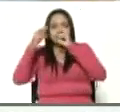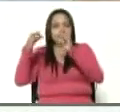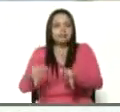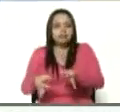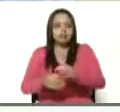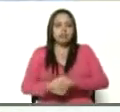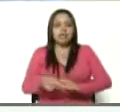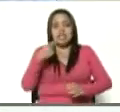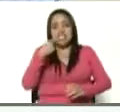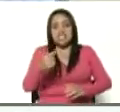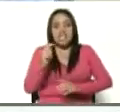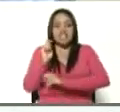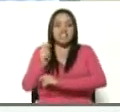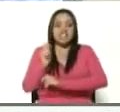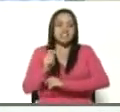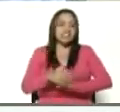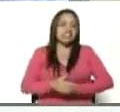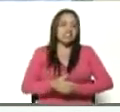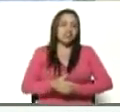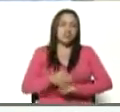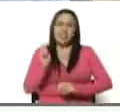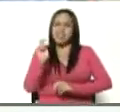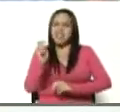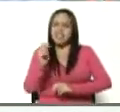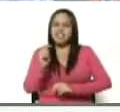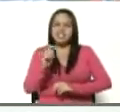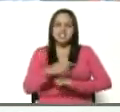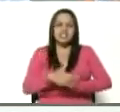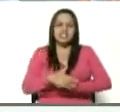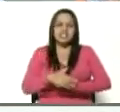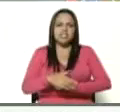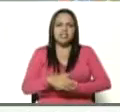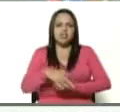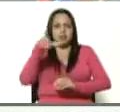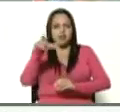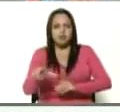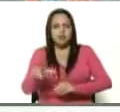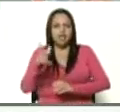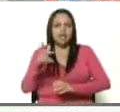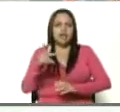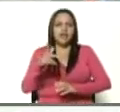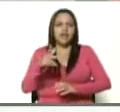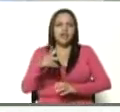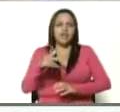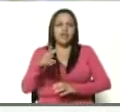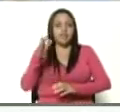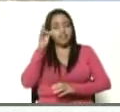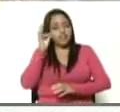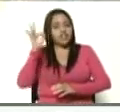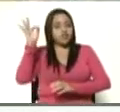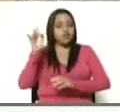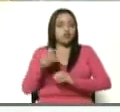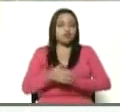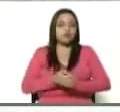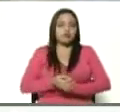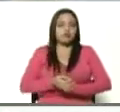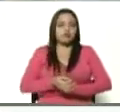decía la tesis de Fertburg, ¿qué dices tú, filósofo? La onceava tesis de Fertburg,